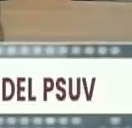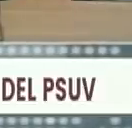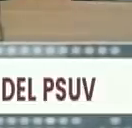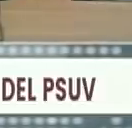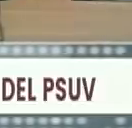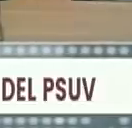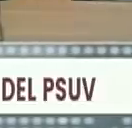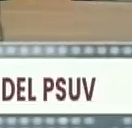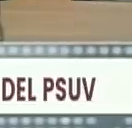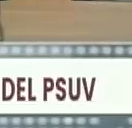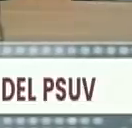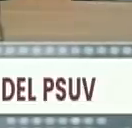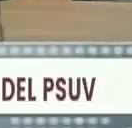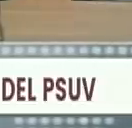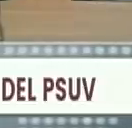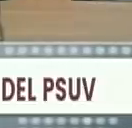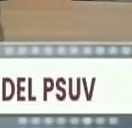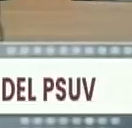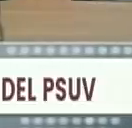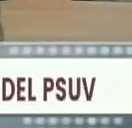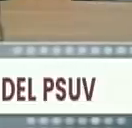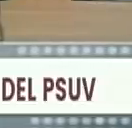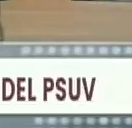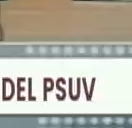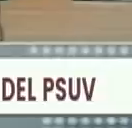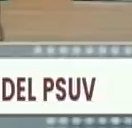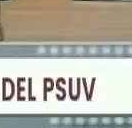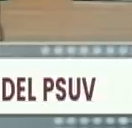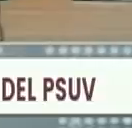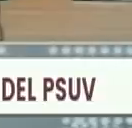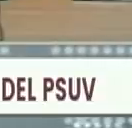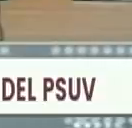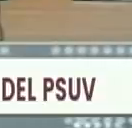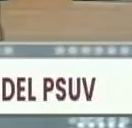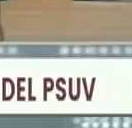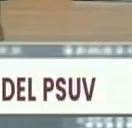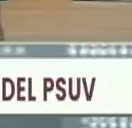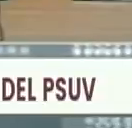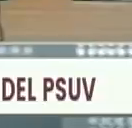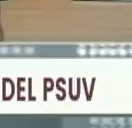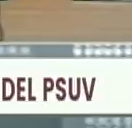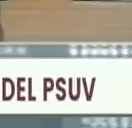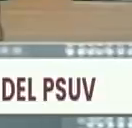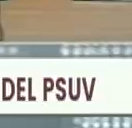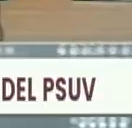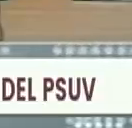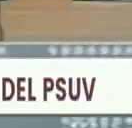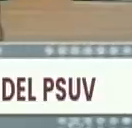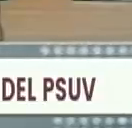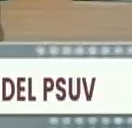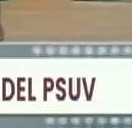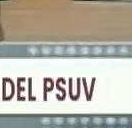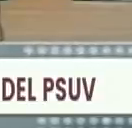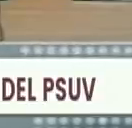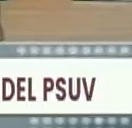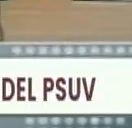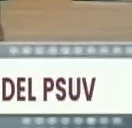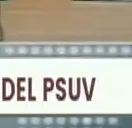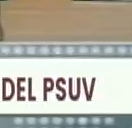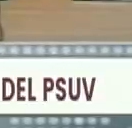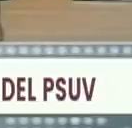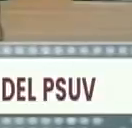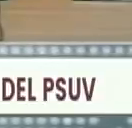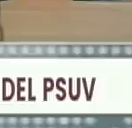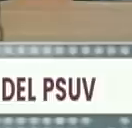tiene que ser, a partir de la crítica, y la autocrítica, permanente, poniendo en el centro, el compromiso, y la lealtad,